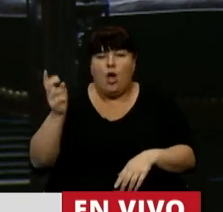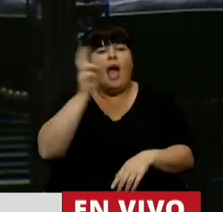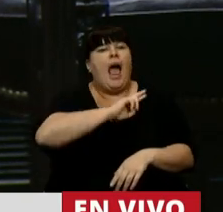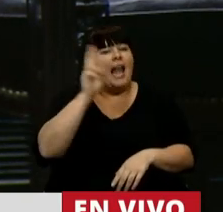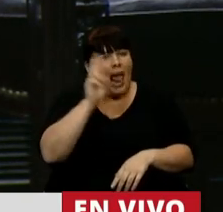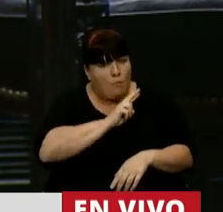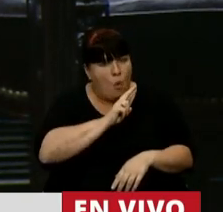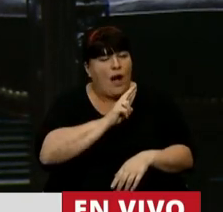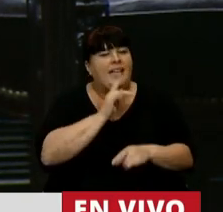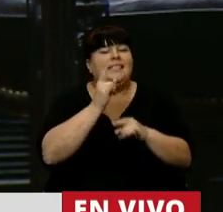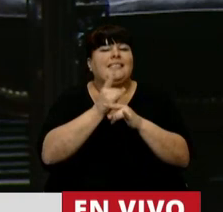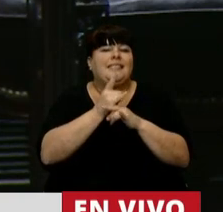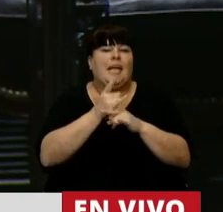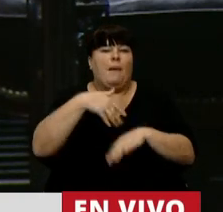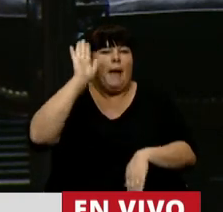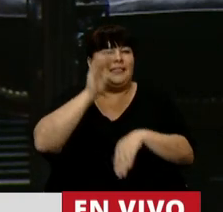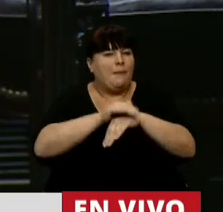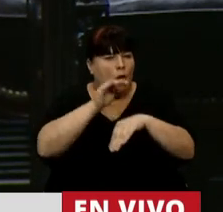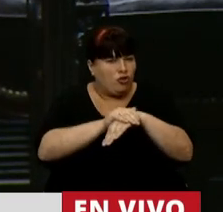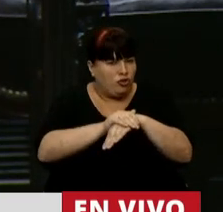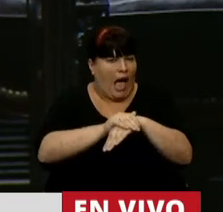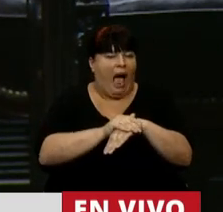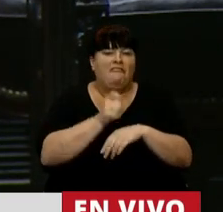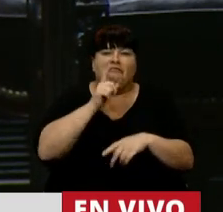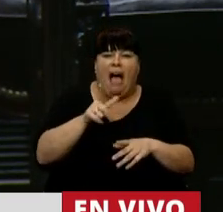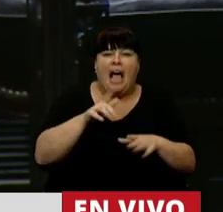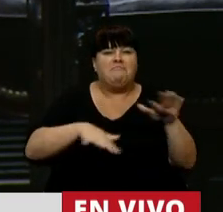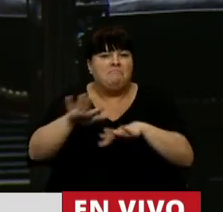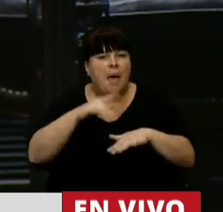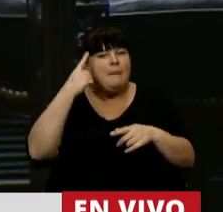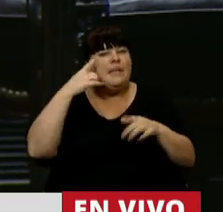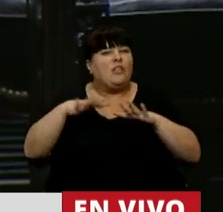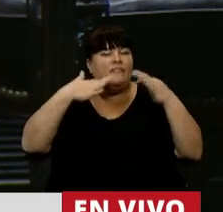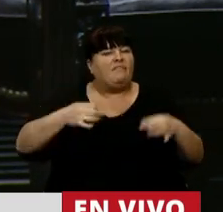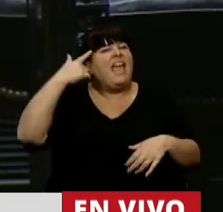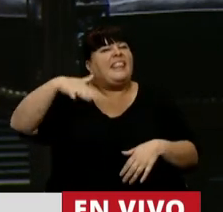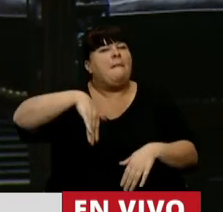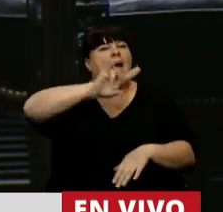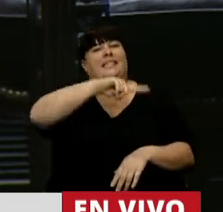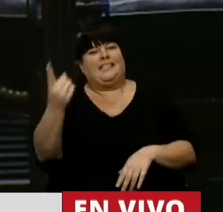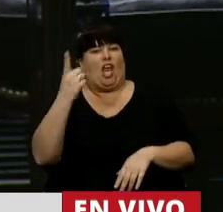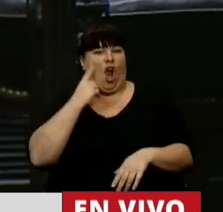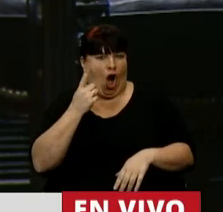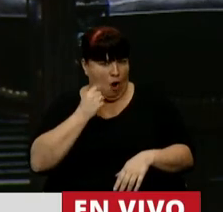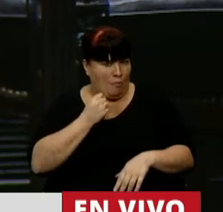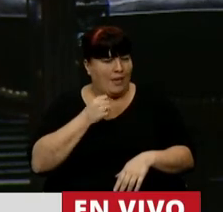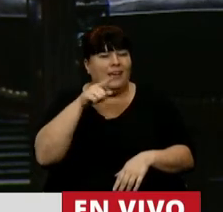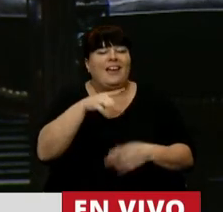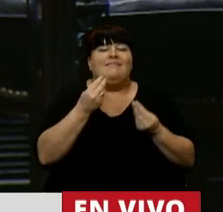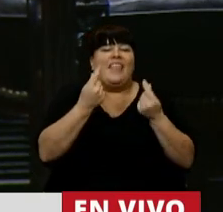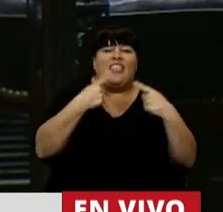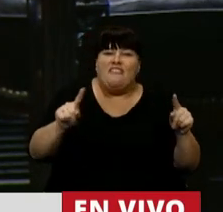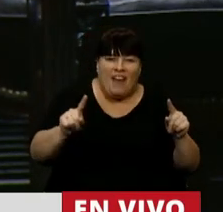mujeres suelen ser más responsables, prácticas, realistas e inteligentes que los hombres. Tienen otra